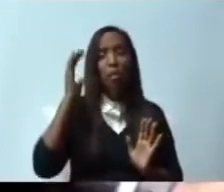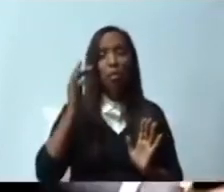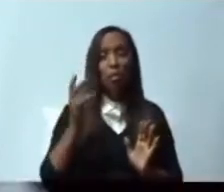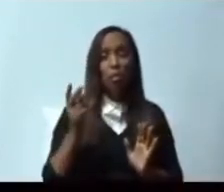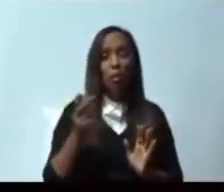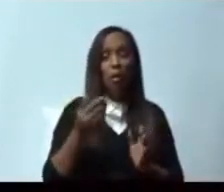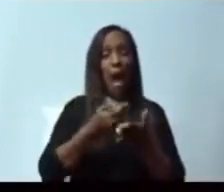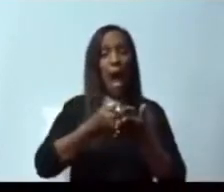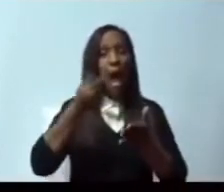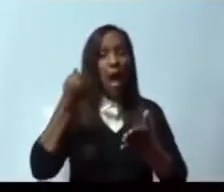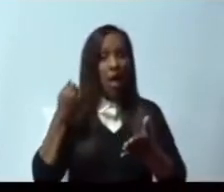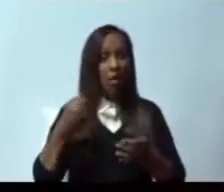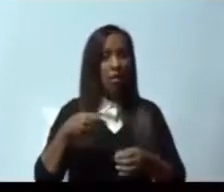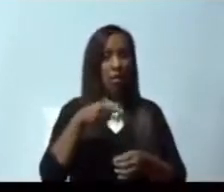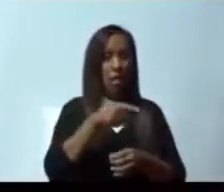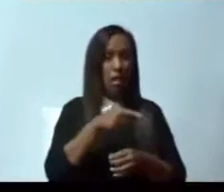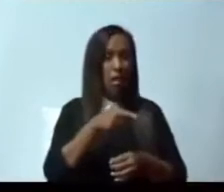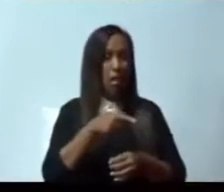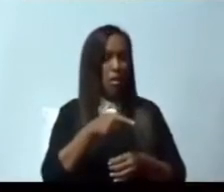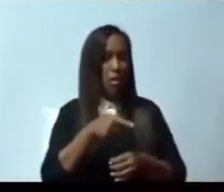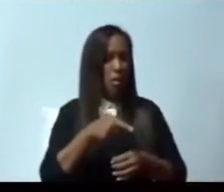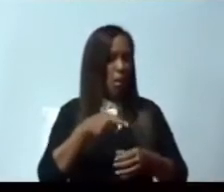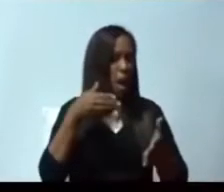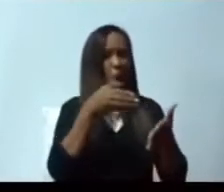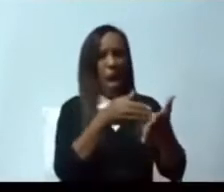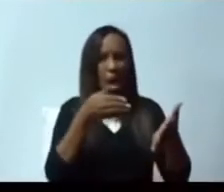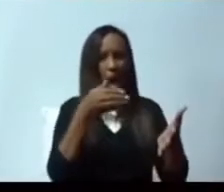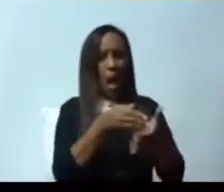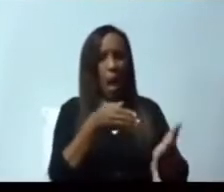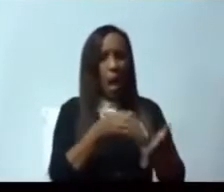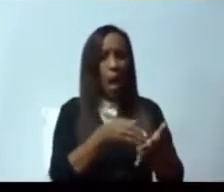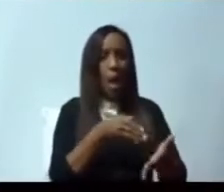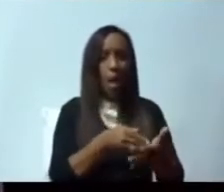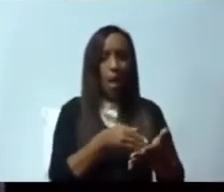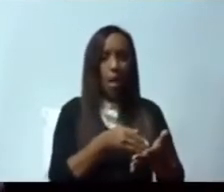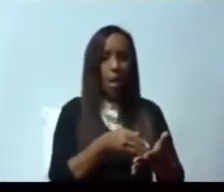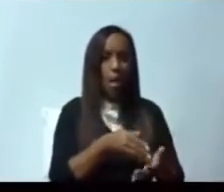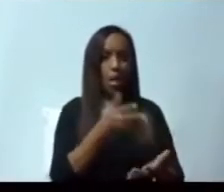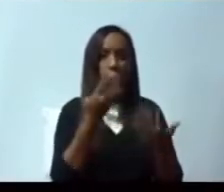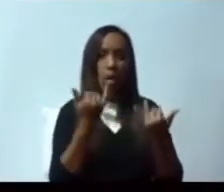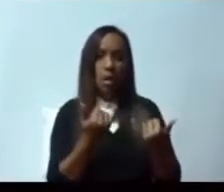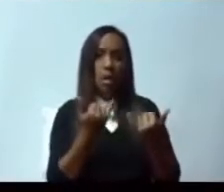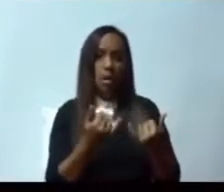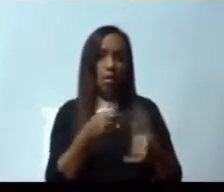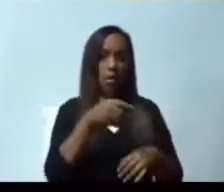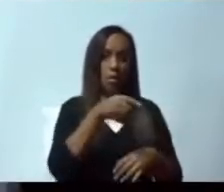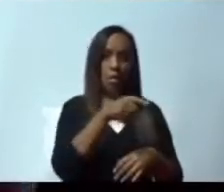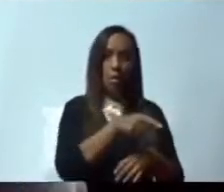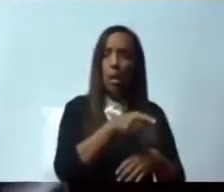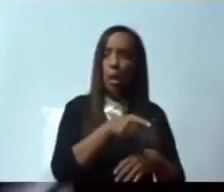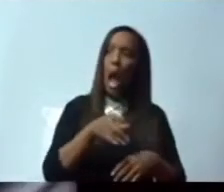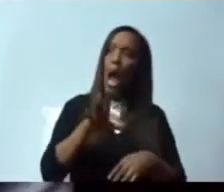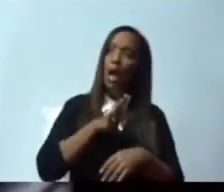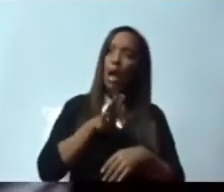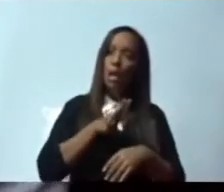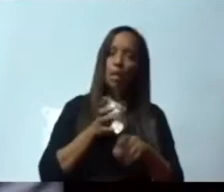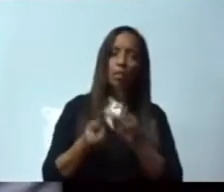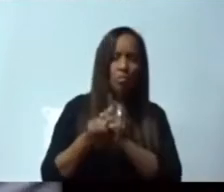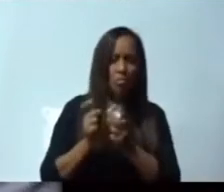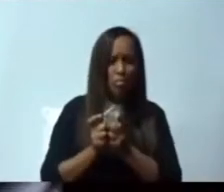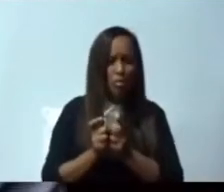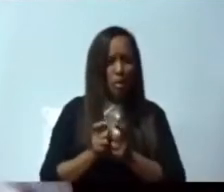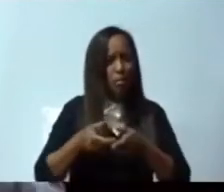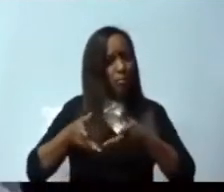objetivo. Pero de ahí a pretender el Partido de la Liberación Dominicana, que la fuerza del pueblo